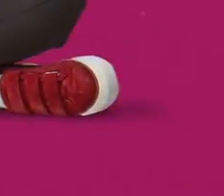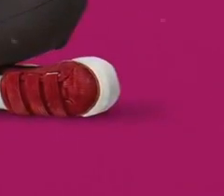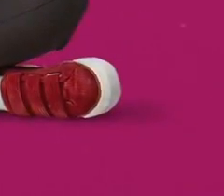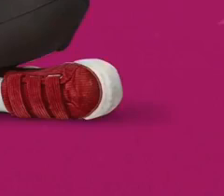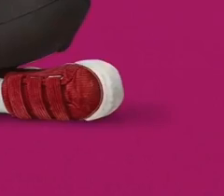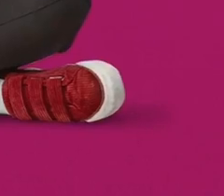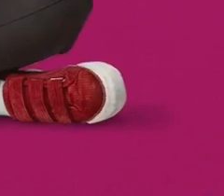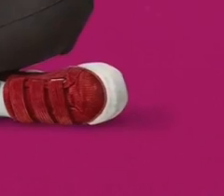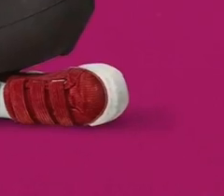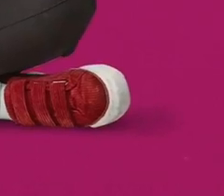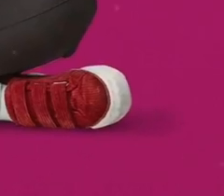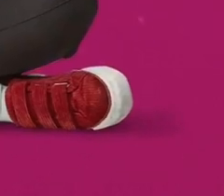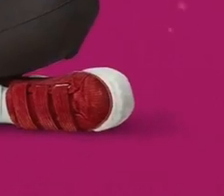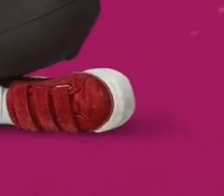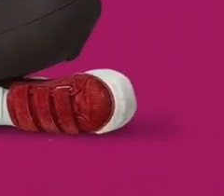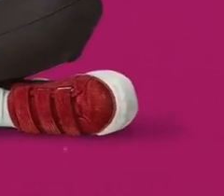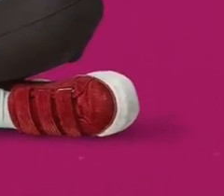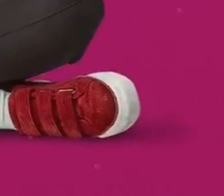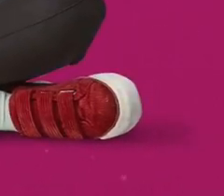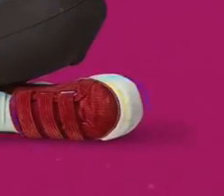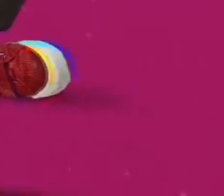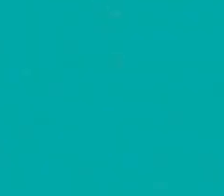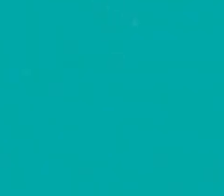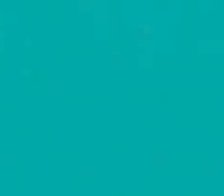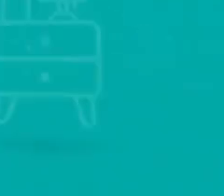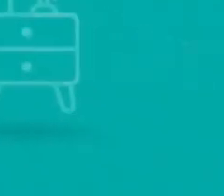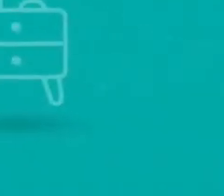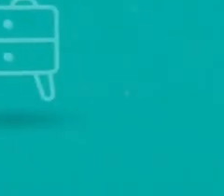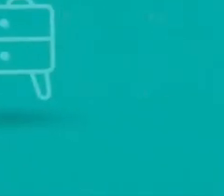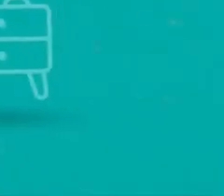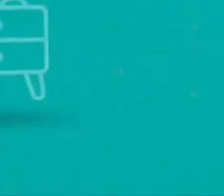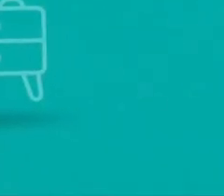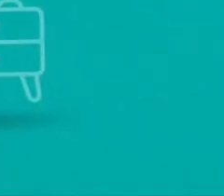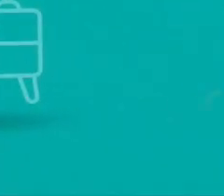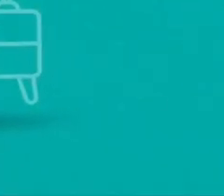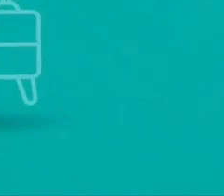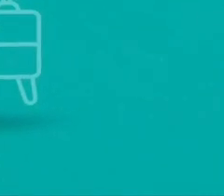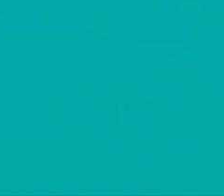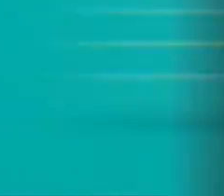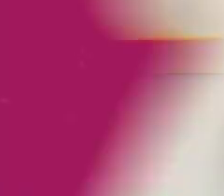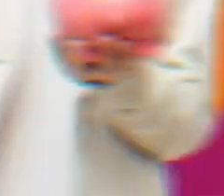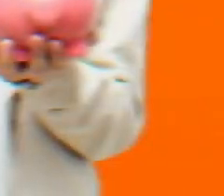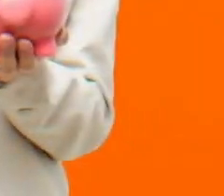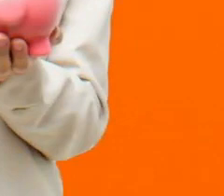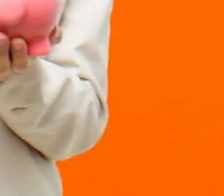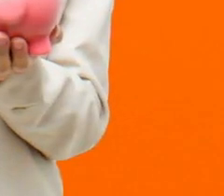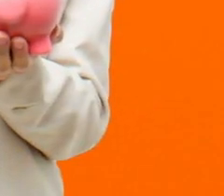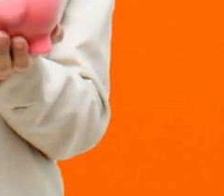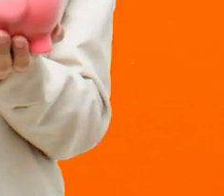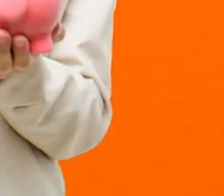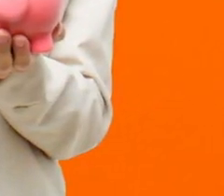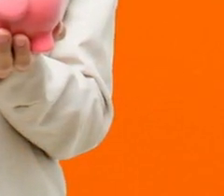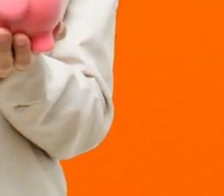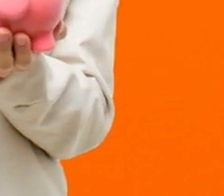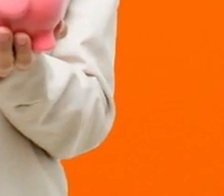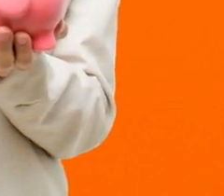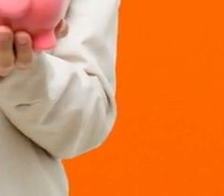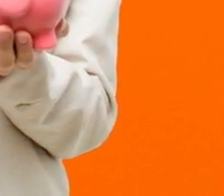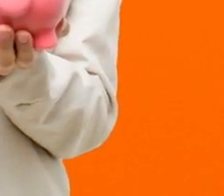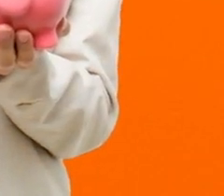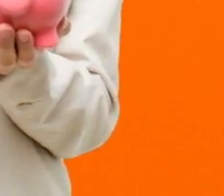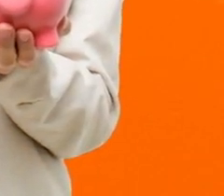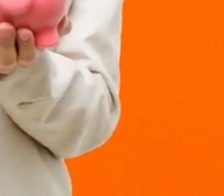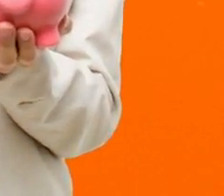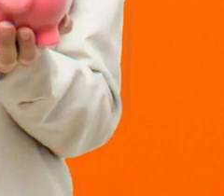de los que llevan su mascota a todas partes, de los visionarios que buscan seguir invirtiendo, de los ahorradores que eliminaron